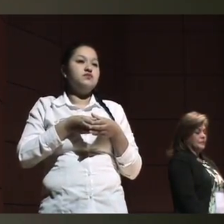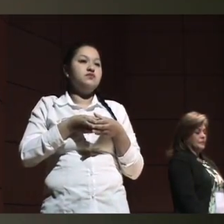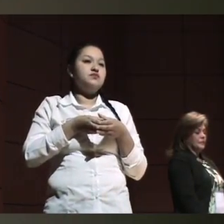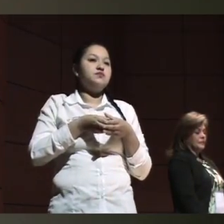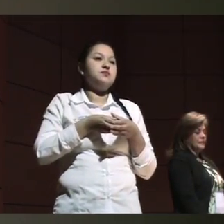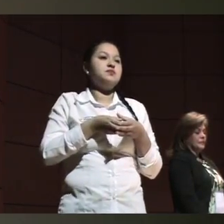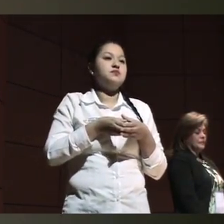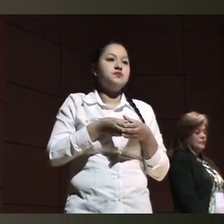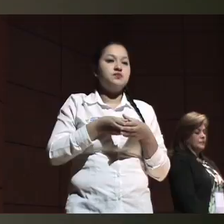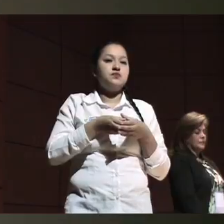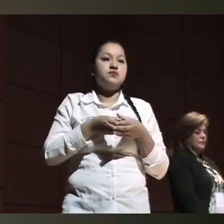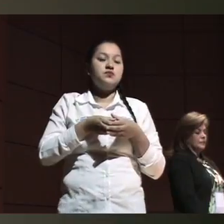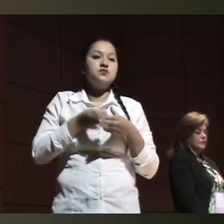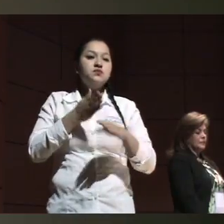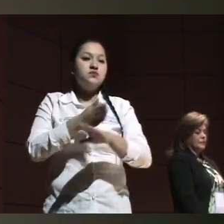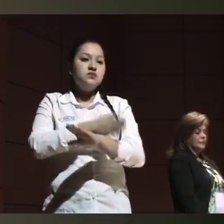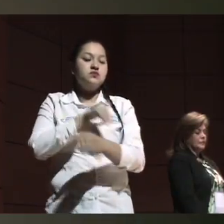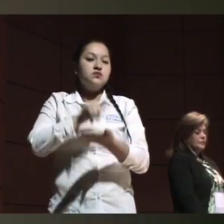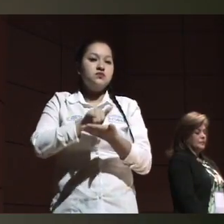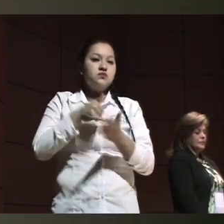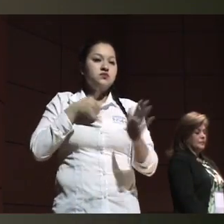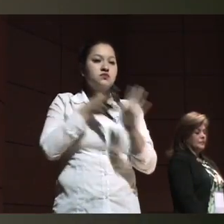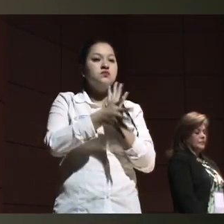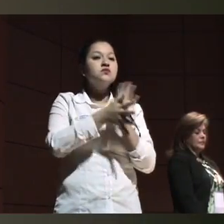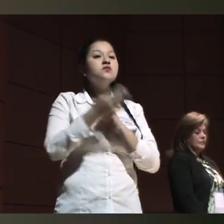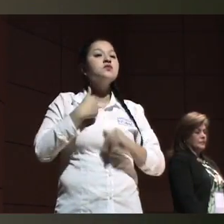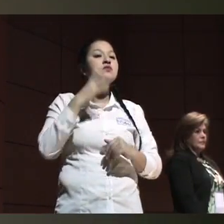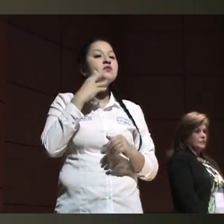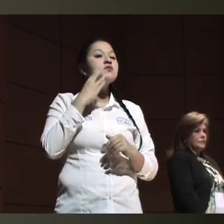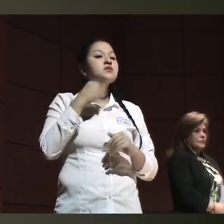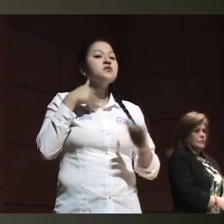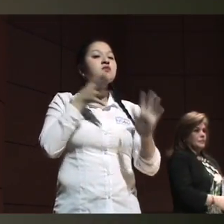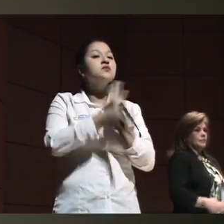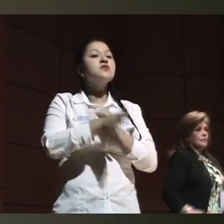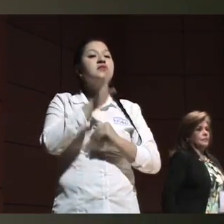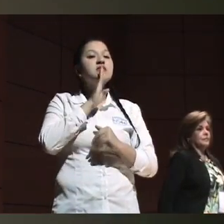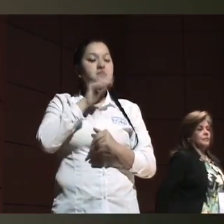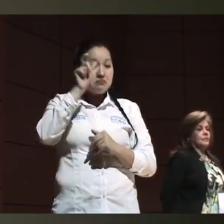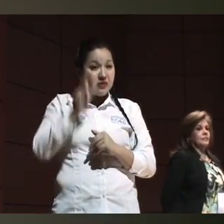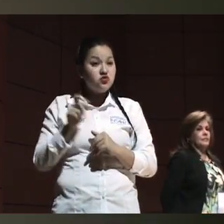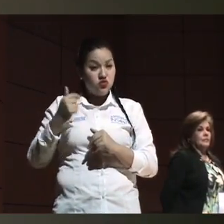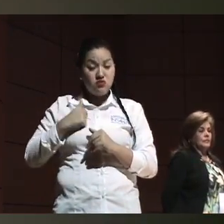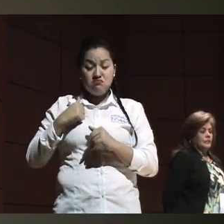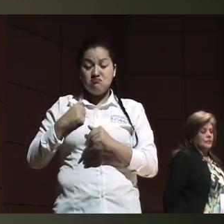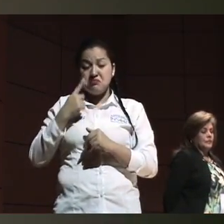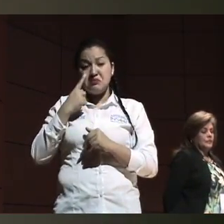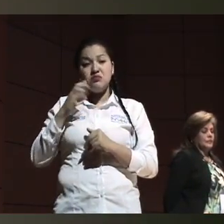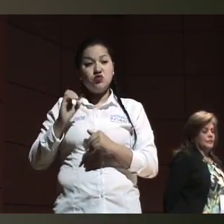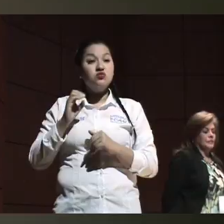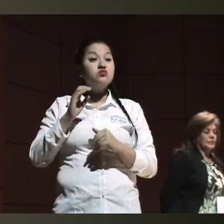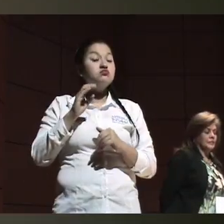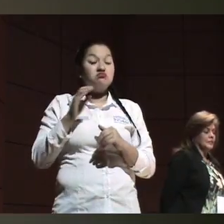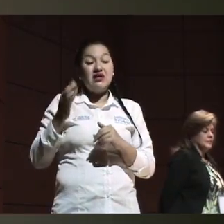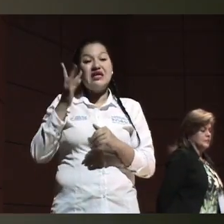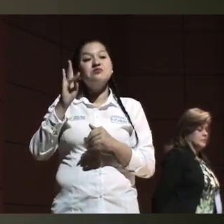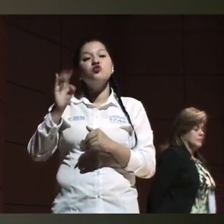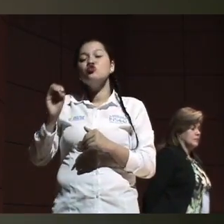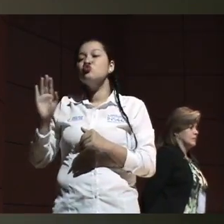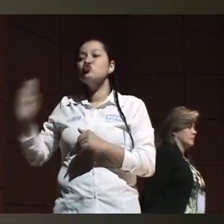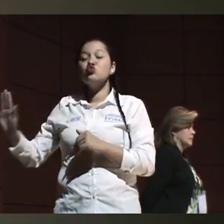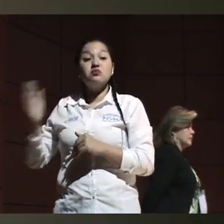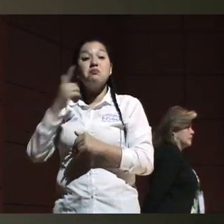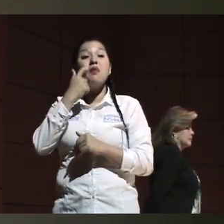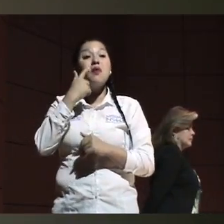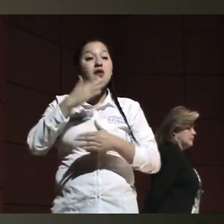como les decía, más en nuestras experiencias, queremos transmitir estas experiencias de quienes vivimos la enfermedad. Mi papá, el esposo de Elizabeth, quienes vivimos aquí,